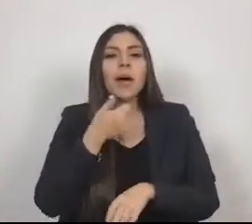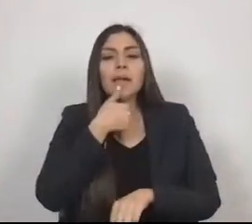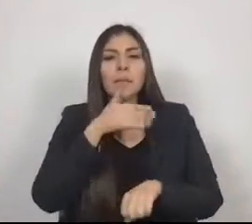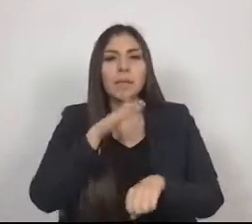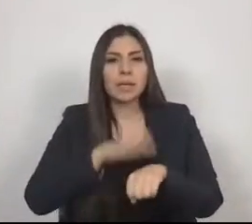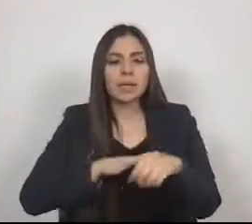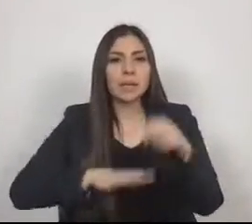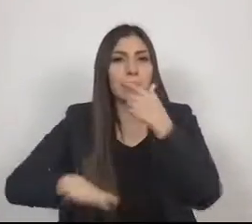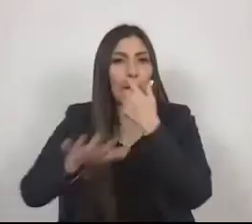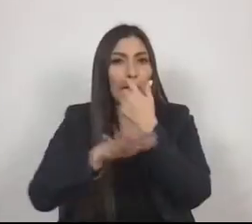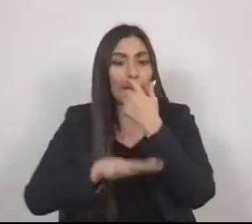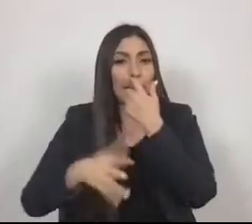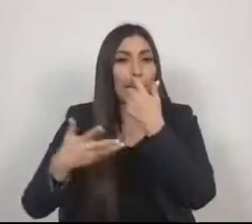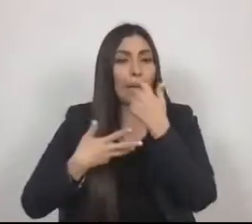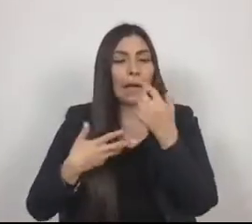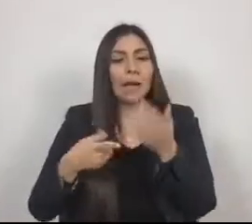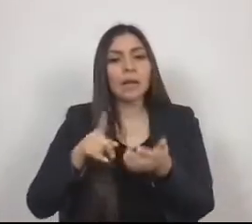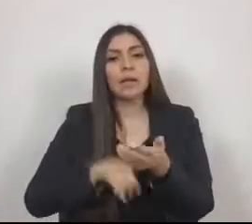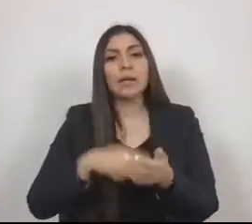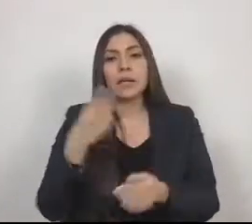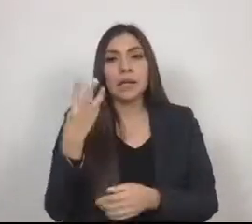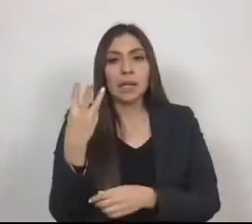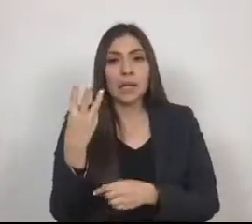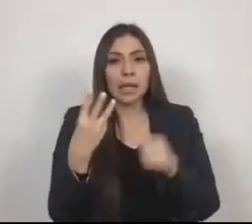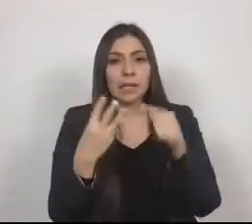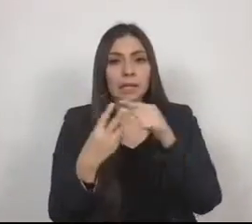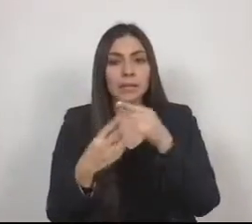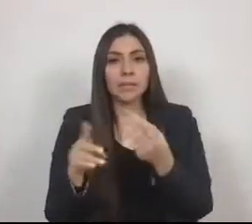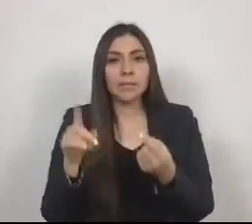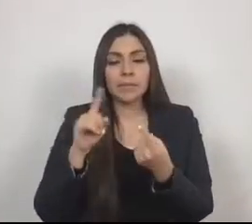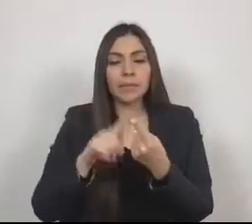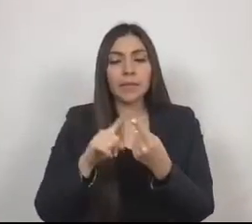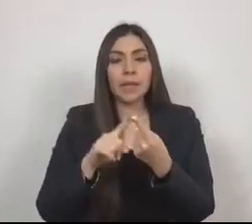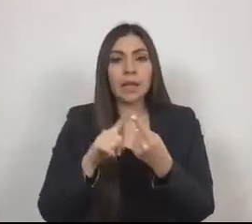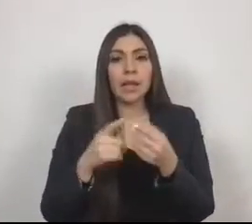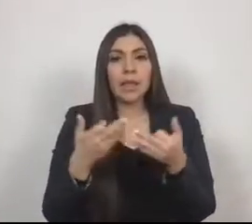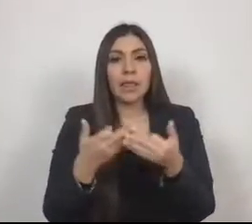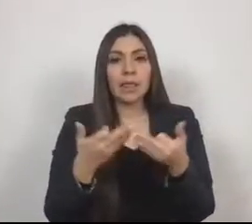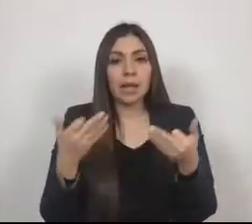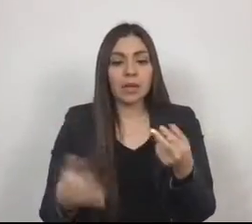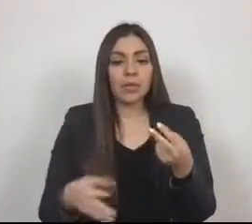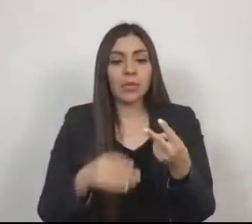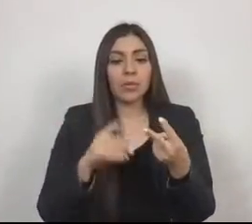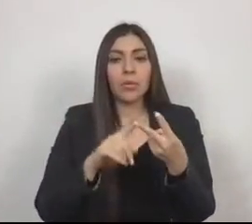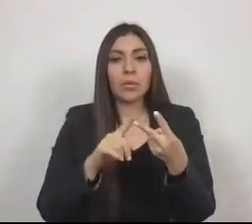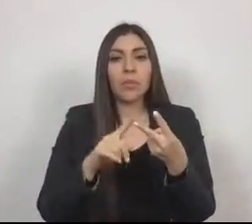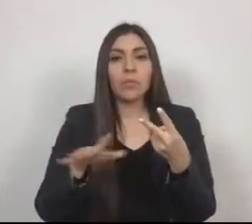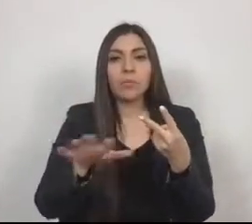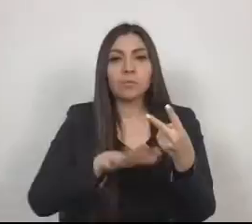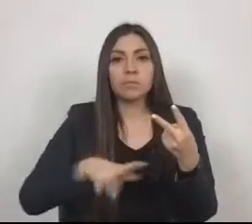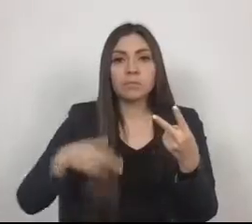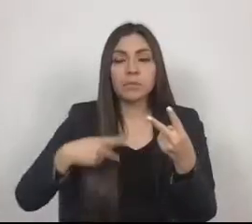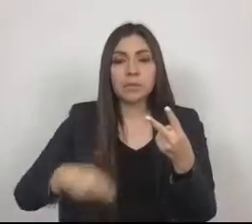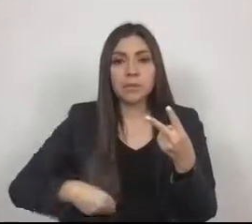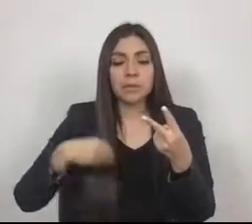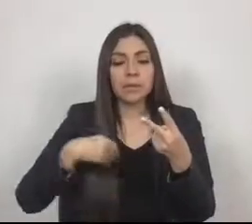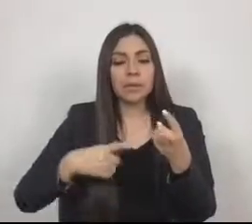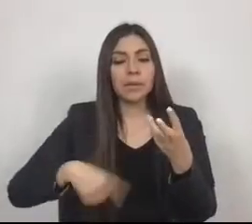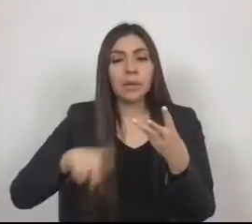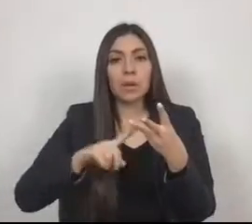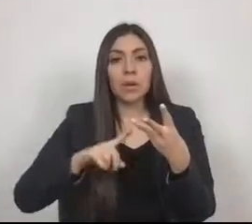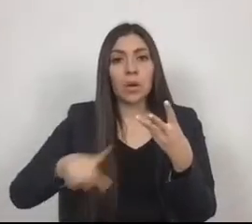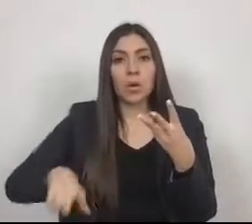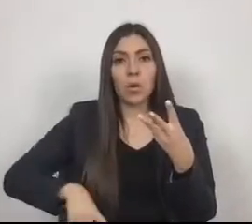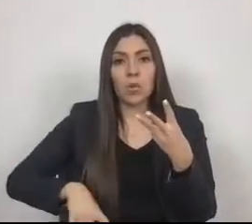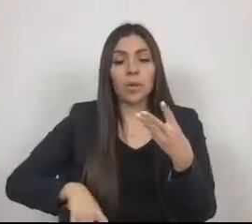integrado por tres elementos, territorio, población y gobierno, concebido el primero como un